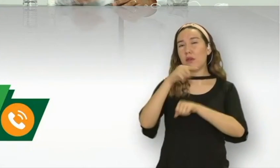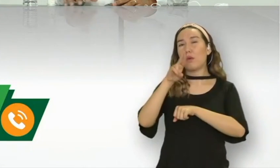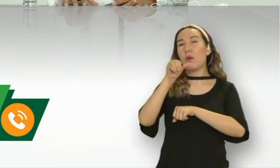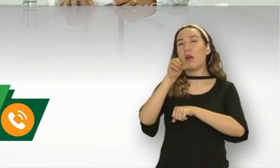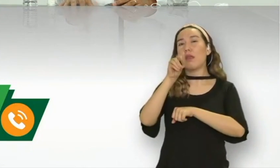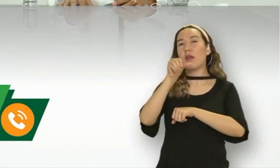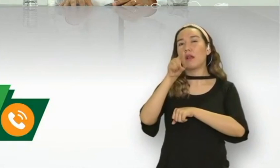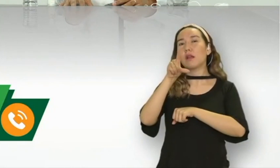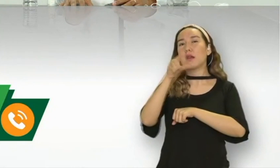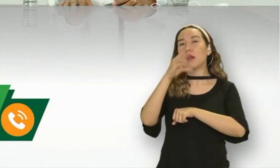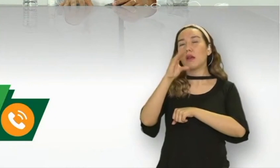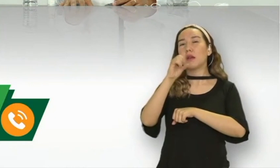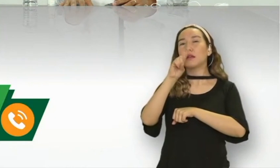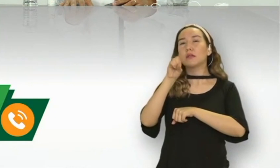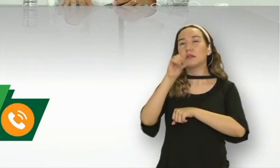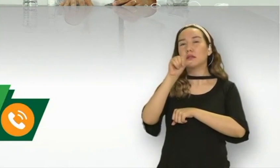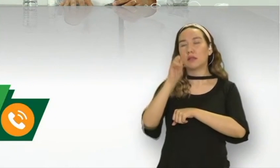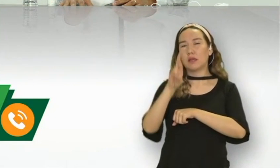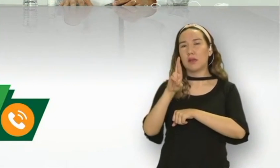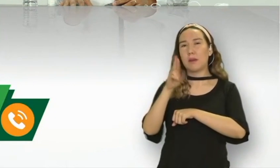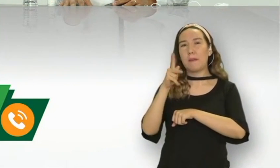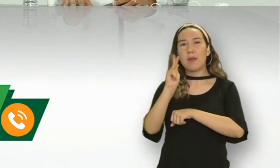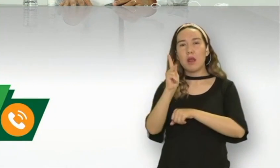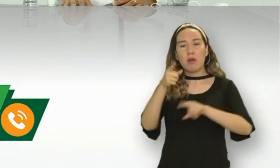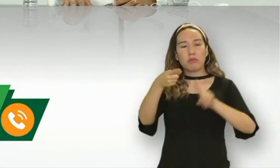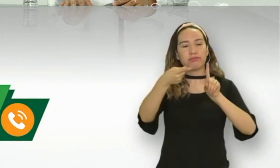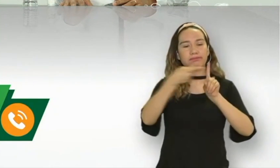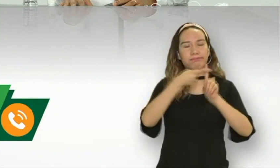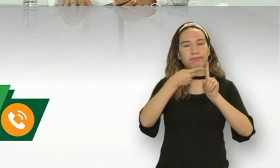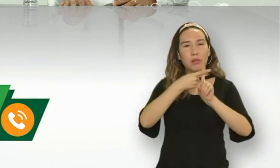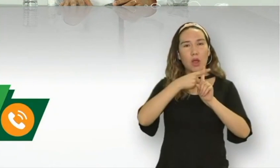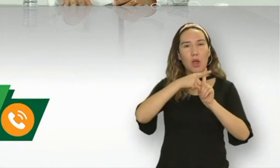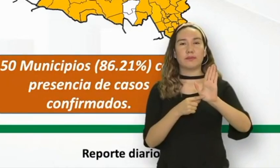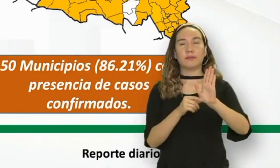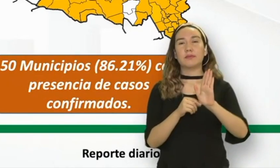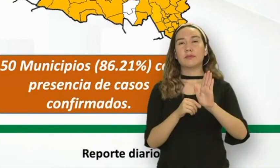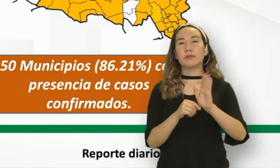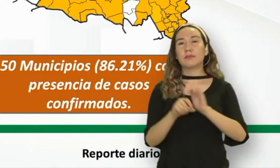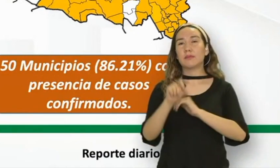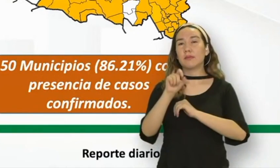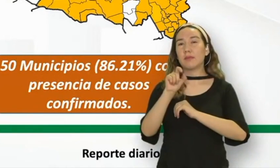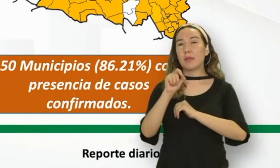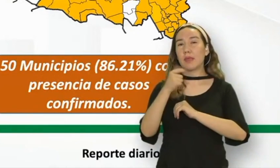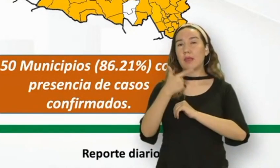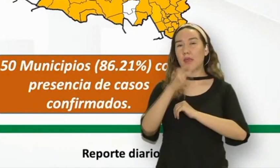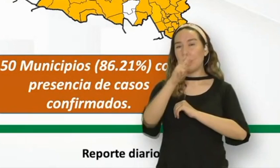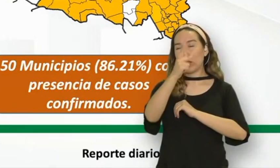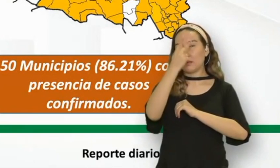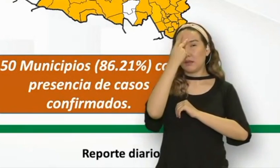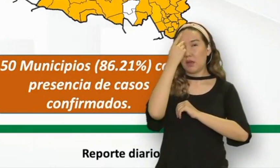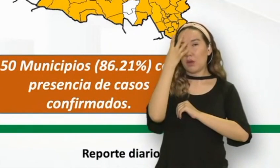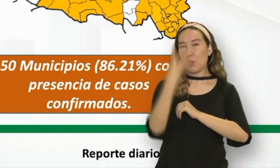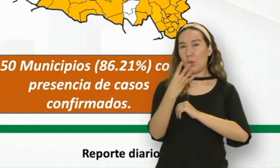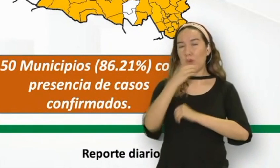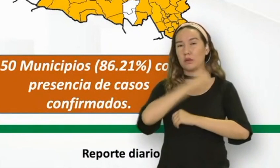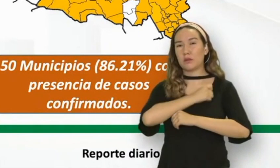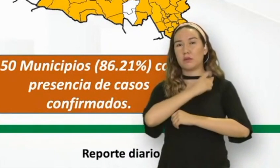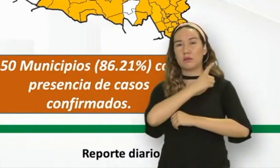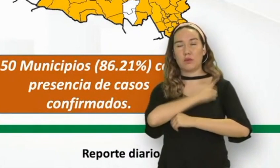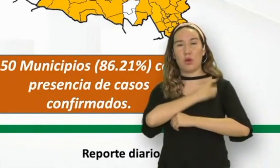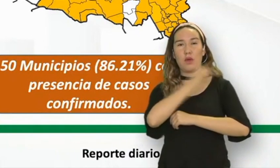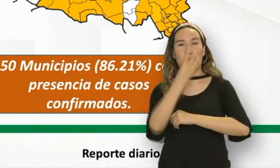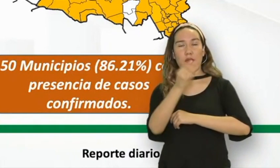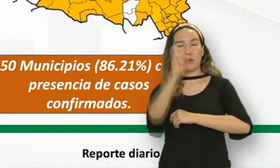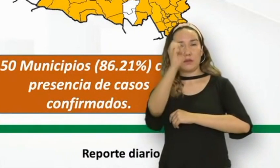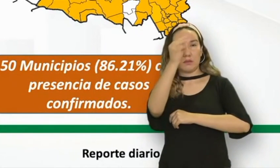86.21% del total de las demarcaciones del estado. 27 en San Luis Potosí, 4 en Soledad,